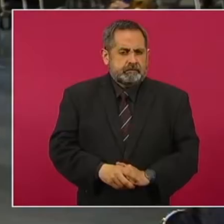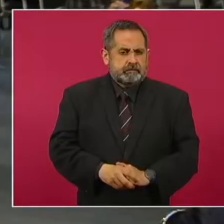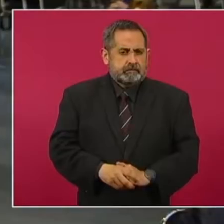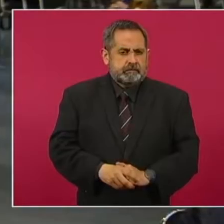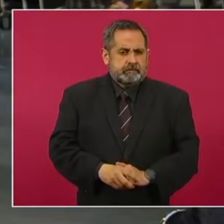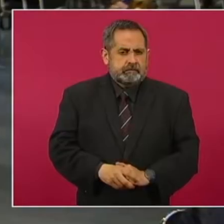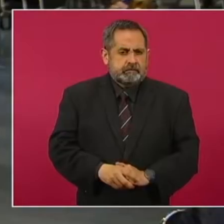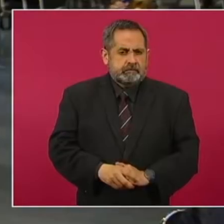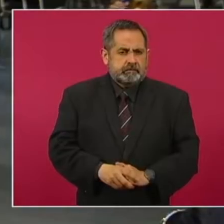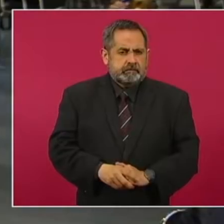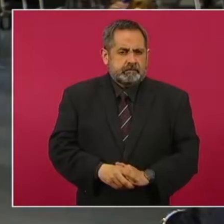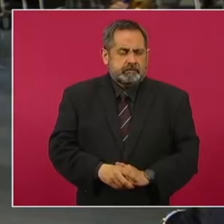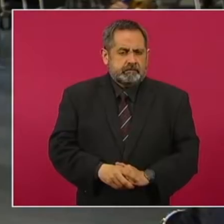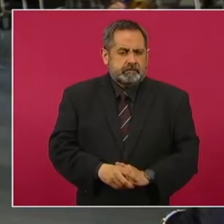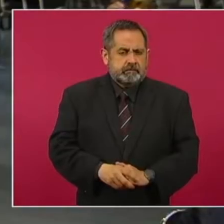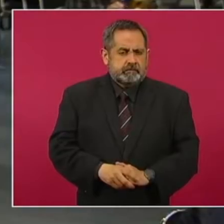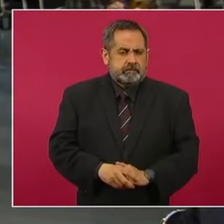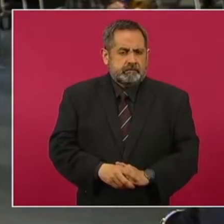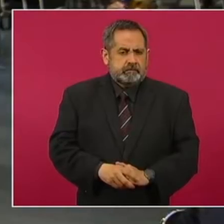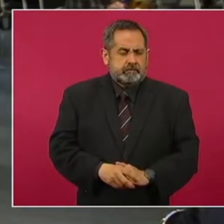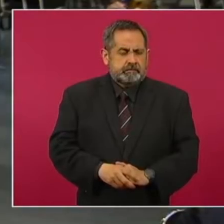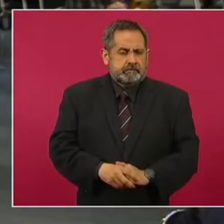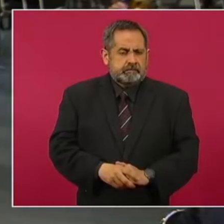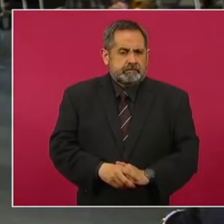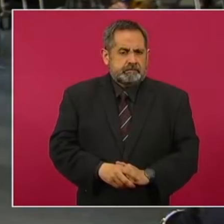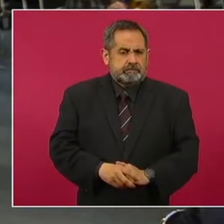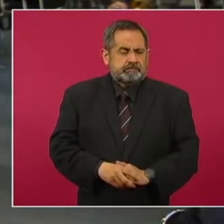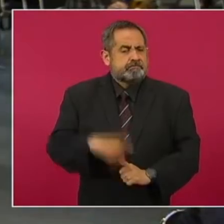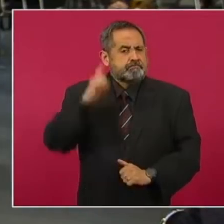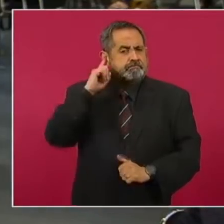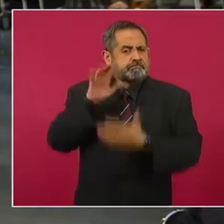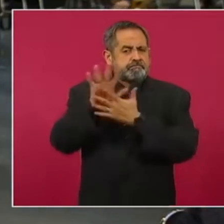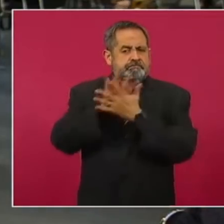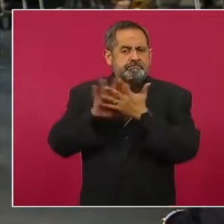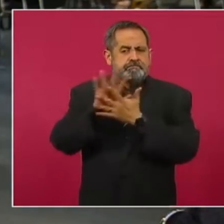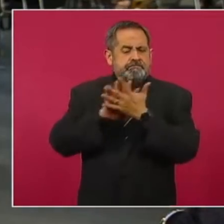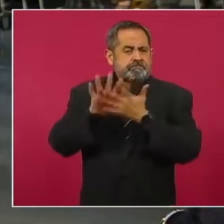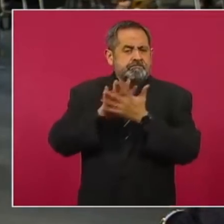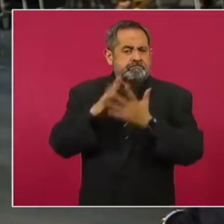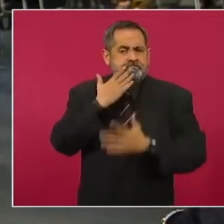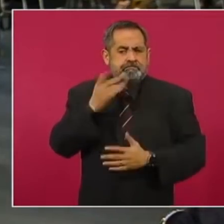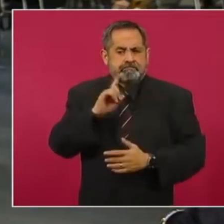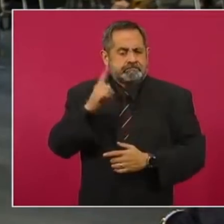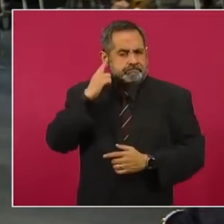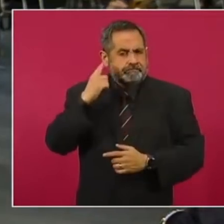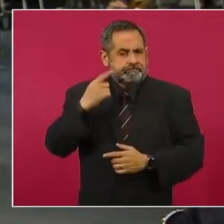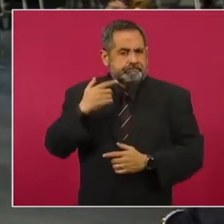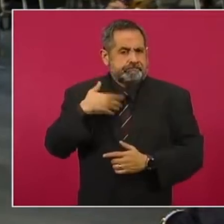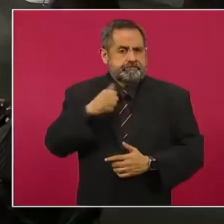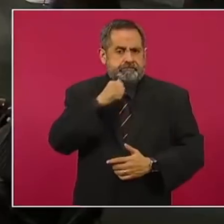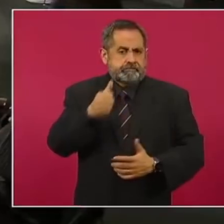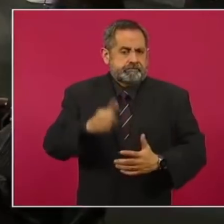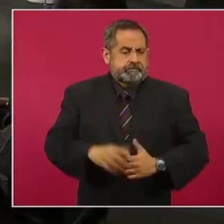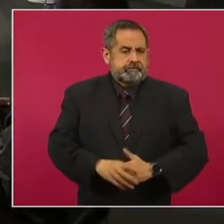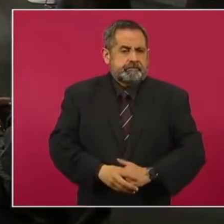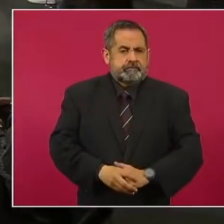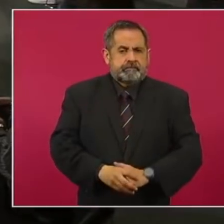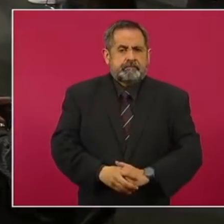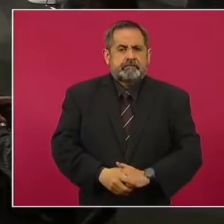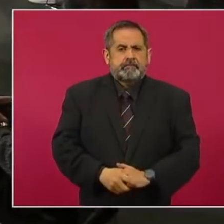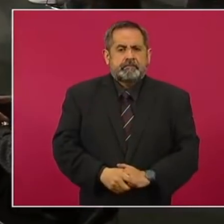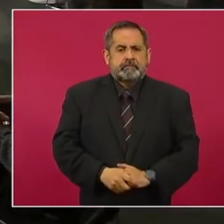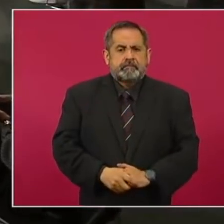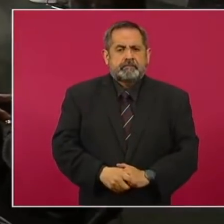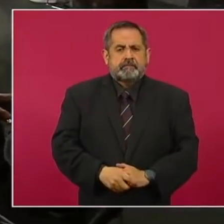señala que si sólo dependiera de la opinión pública, la tauromáquia en México estaría vetada, ya que según sus encuestas, el 73% de los